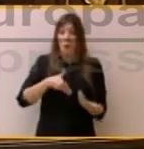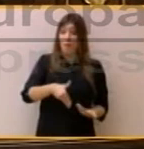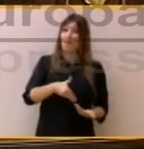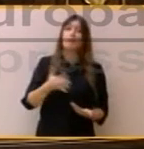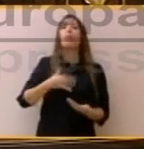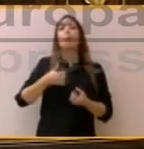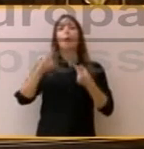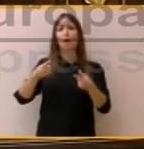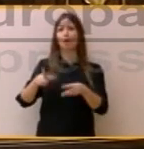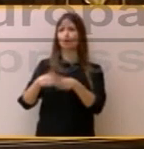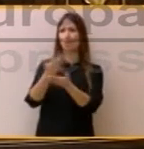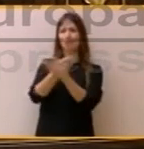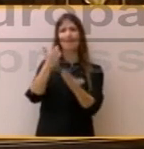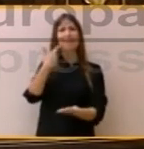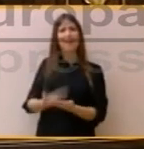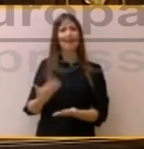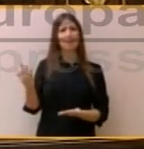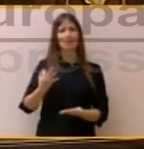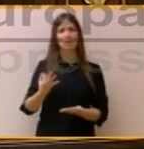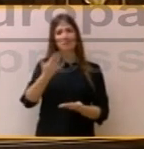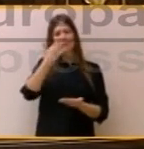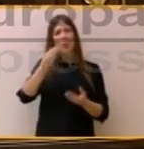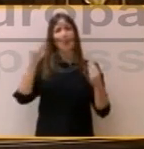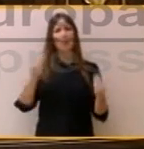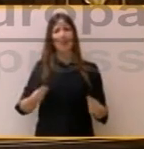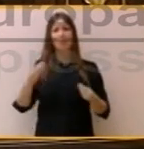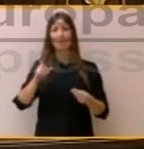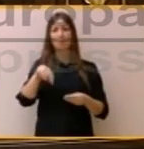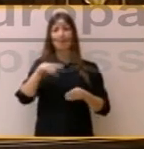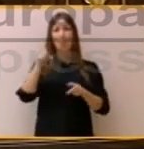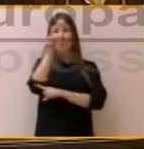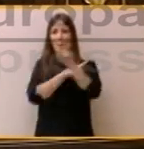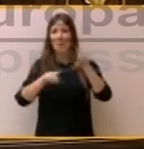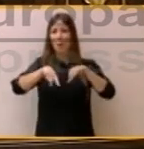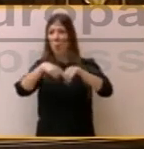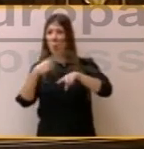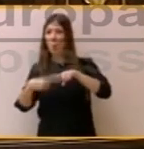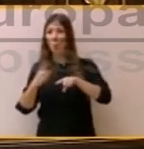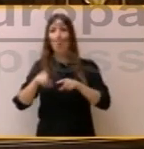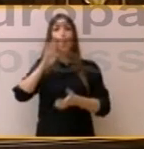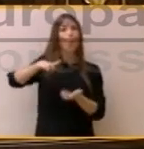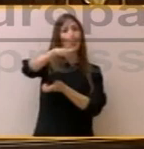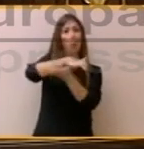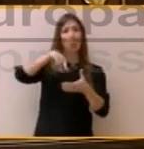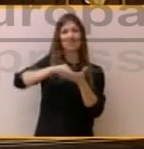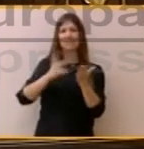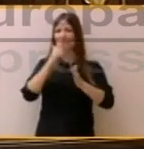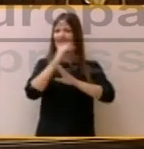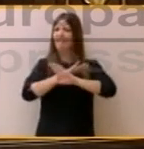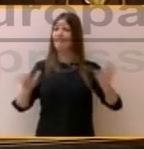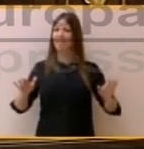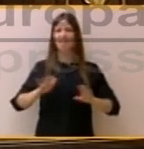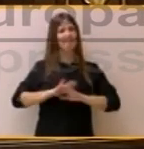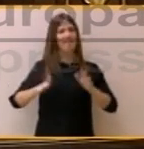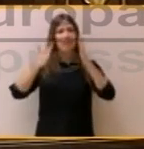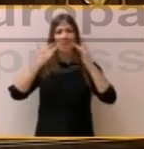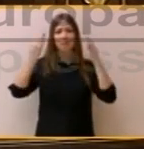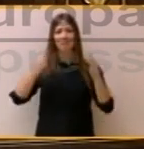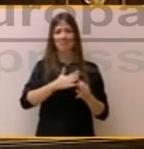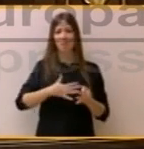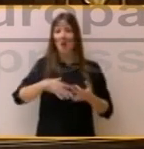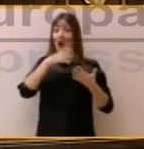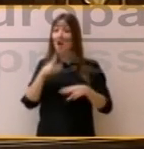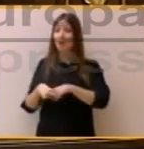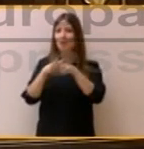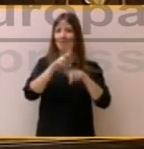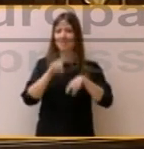ciudadanos que se están cerrando los agujeros por los que se cuela la corrupción en el sistema, que se están revisando las zonas de